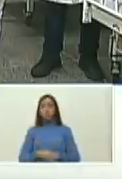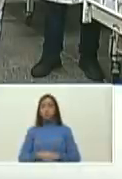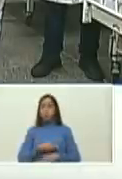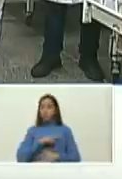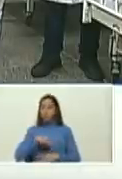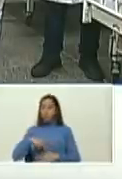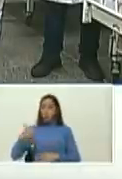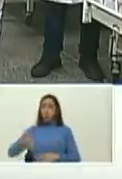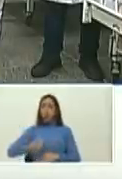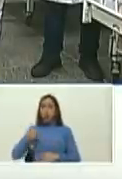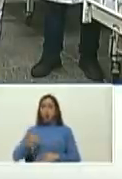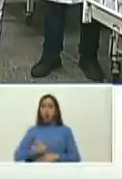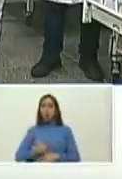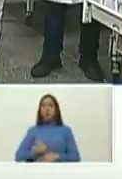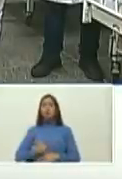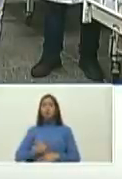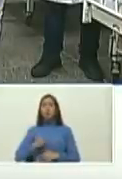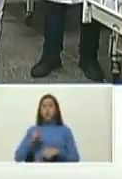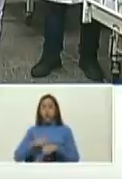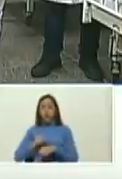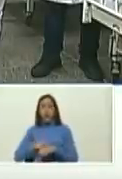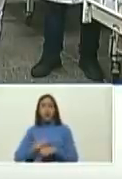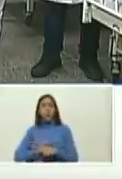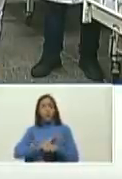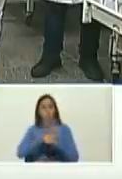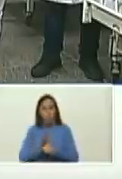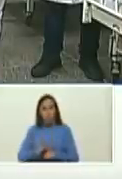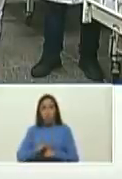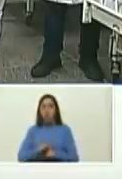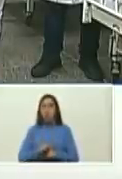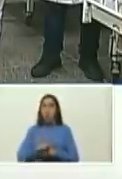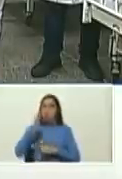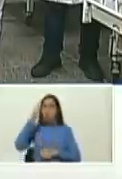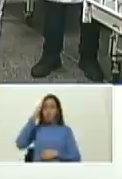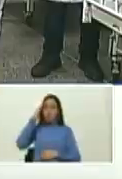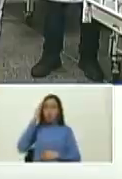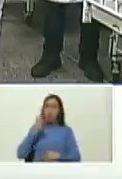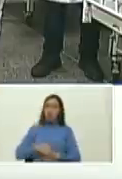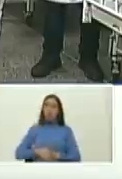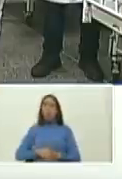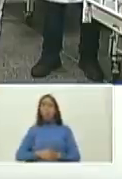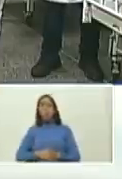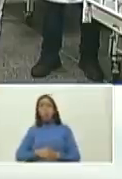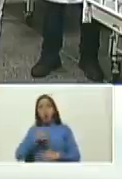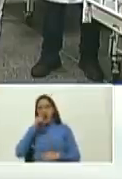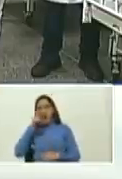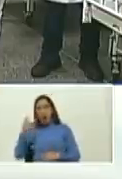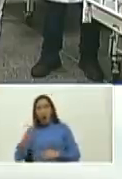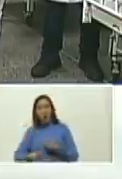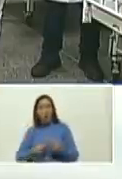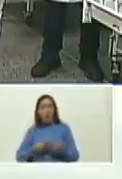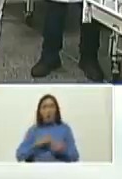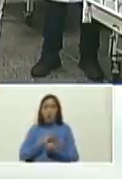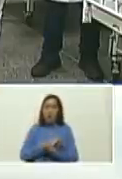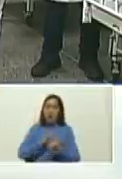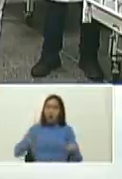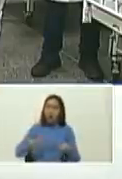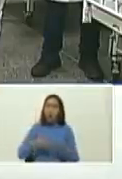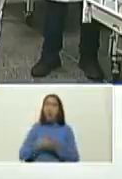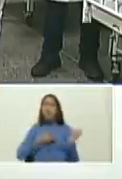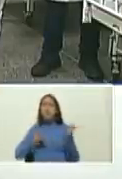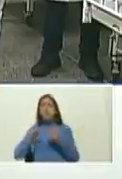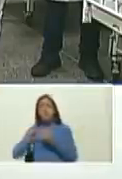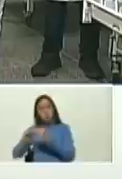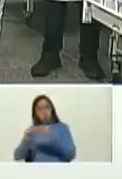a aprovechar esta batalla de la pandemia que no sabemos cuánto va a durar para recuperar todos los servicios de salud que